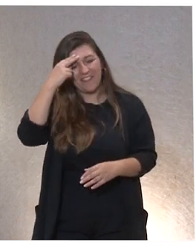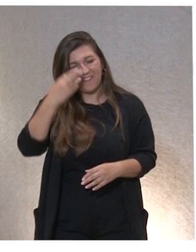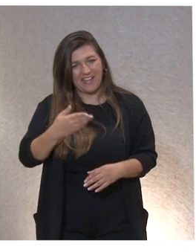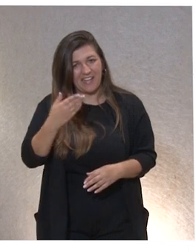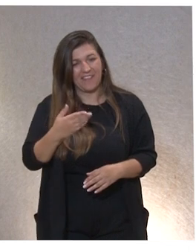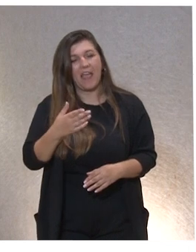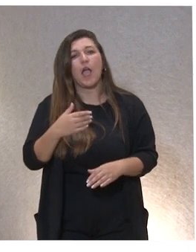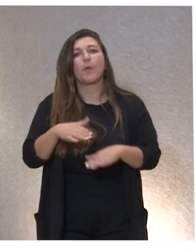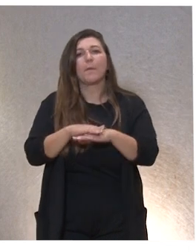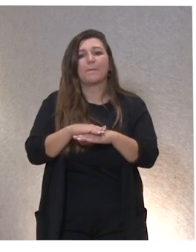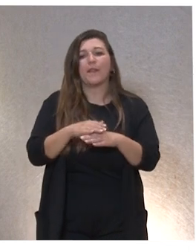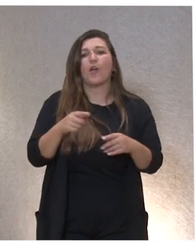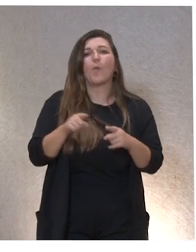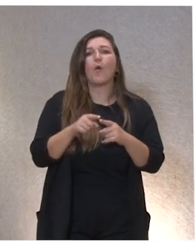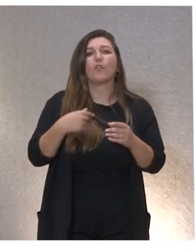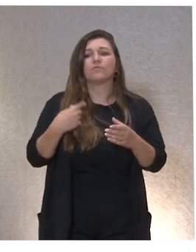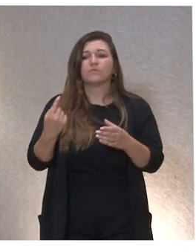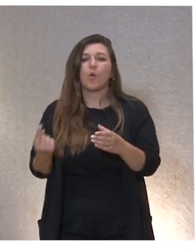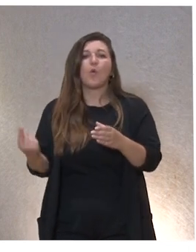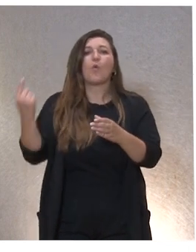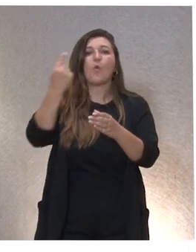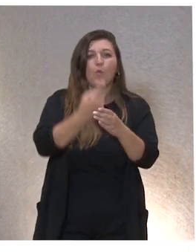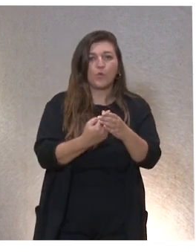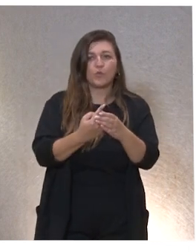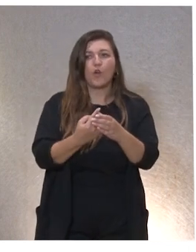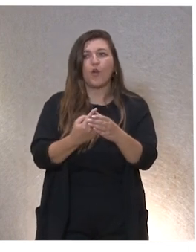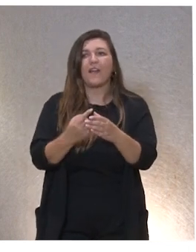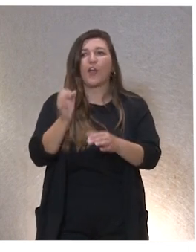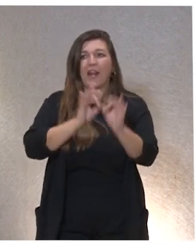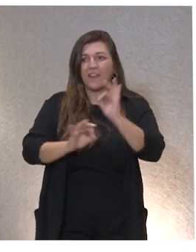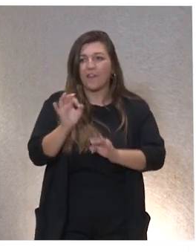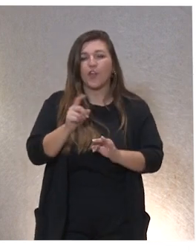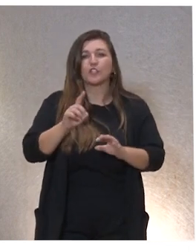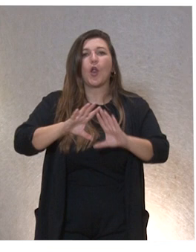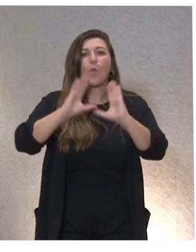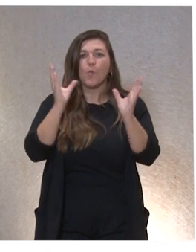podamos sentirnos uno más, no solamente uno más de la organización, sino uno más del mundo.